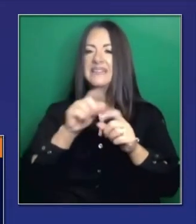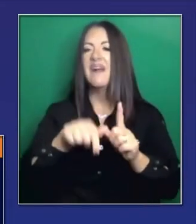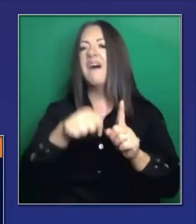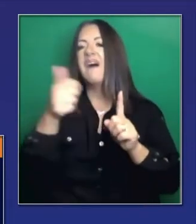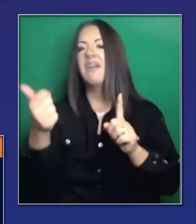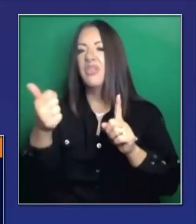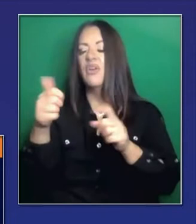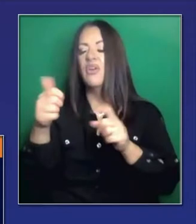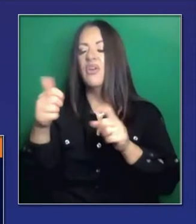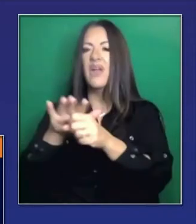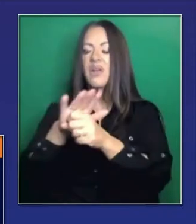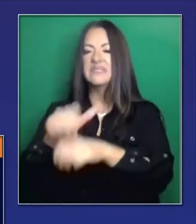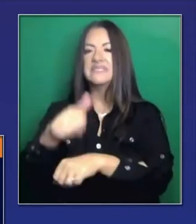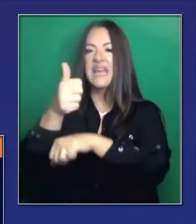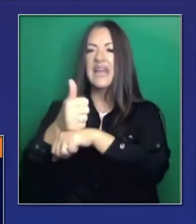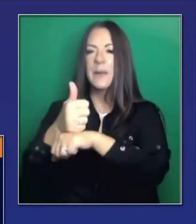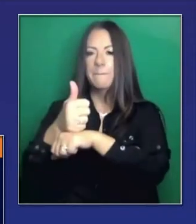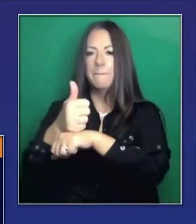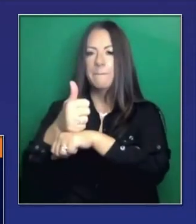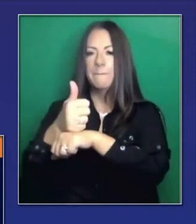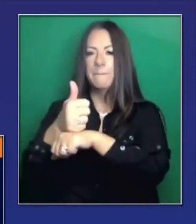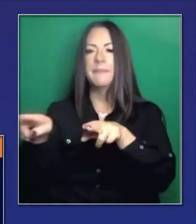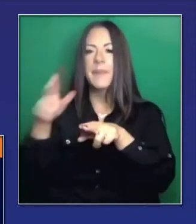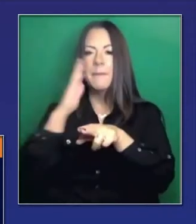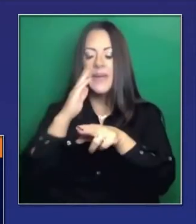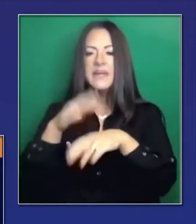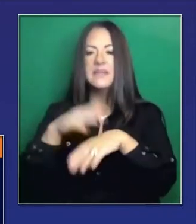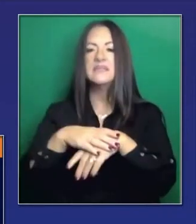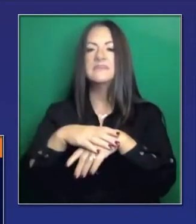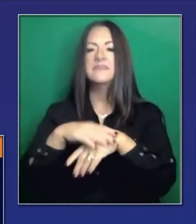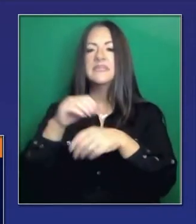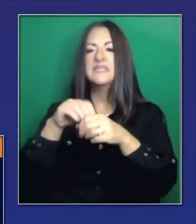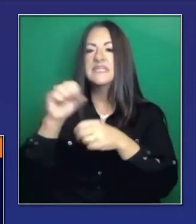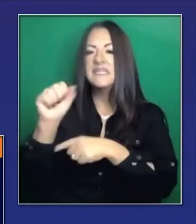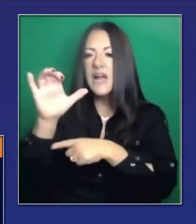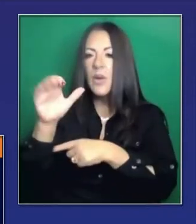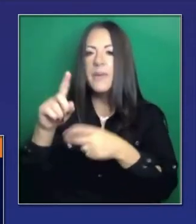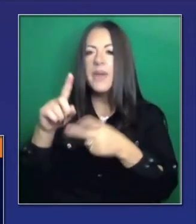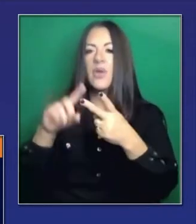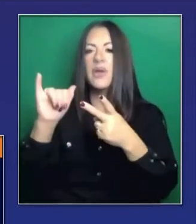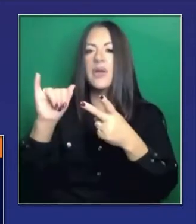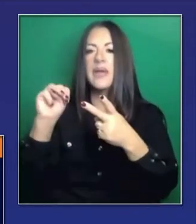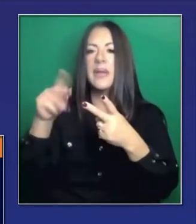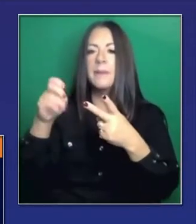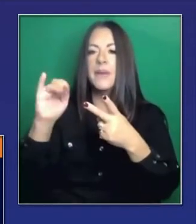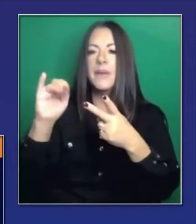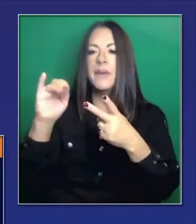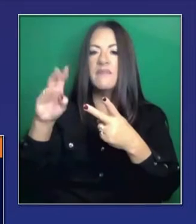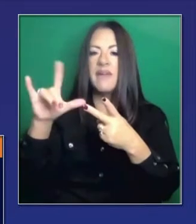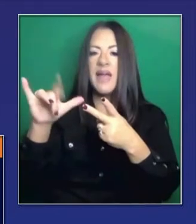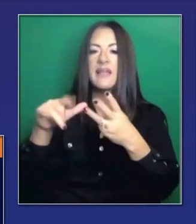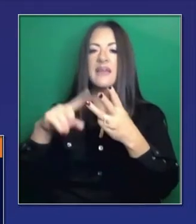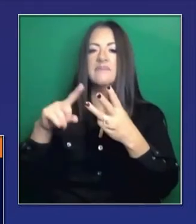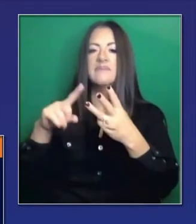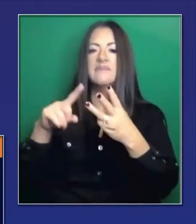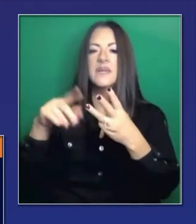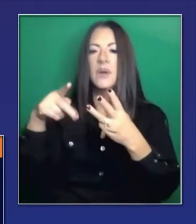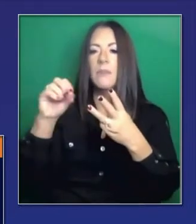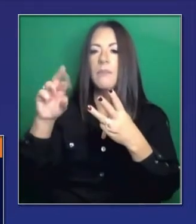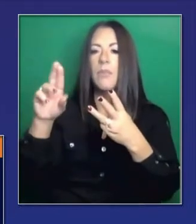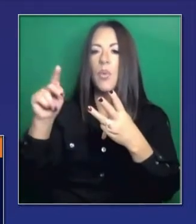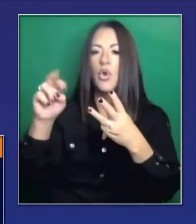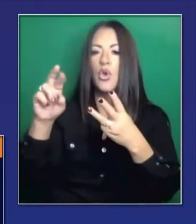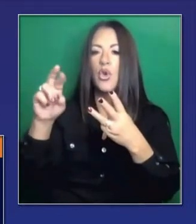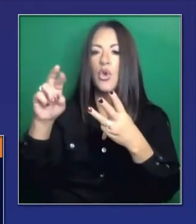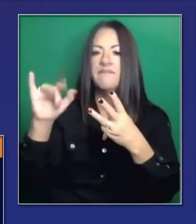conocen estos sitios. En el Valle de Imperial. Sacramento. Porterville. Fairview. Palomar. Los centros de atención